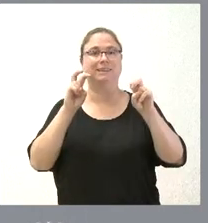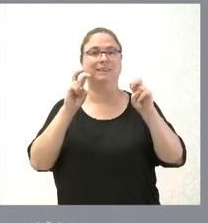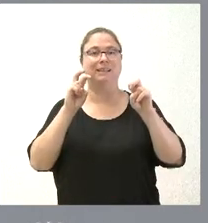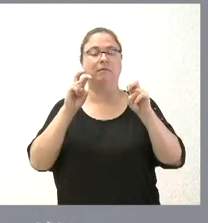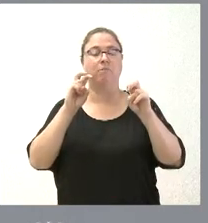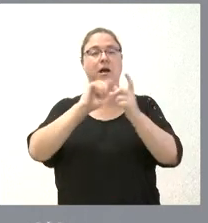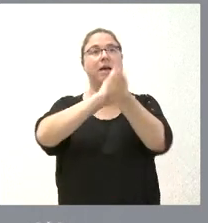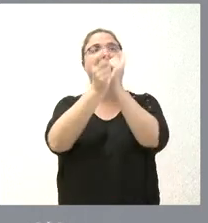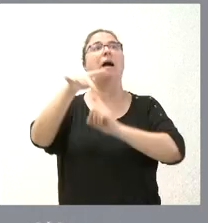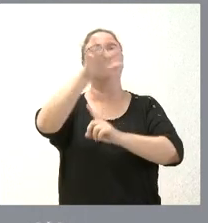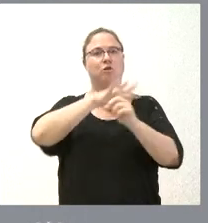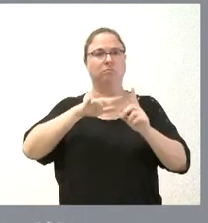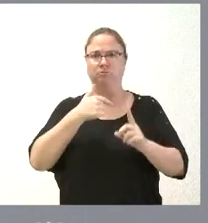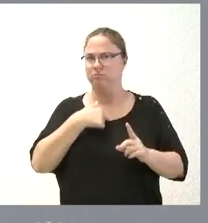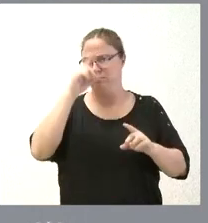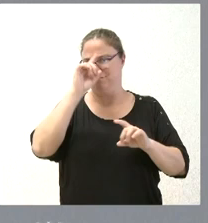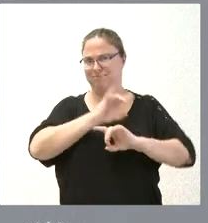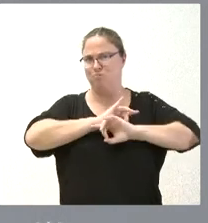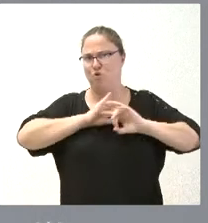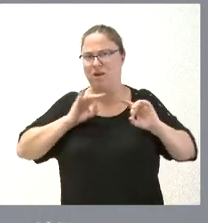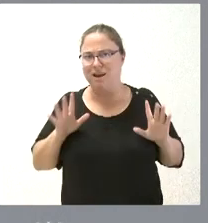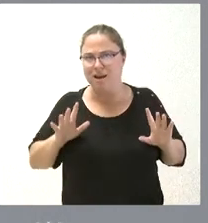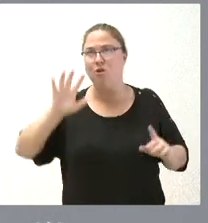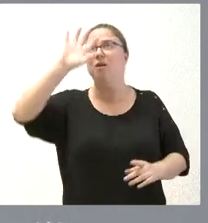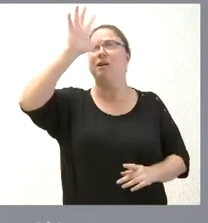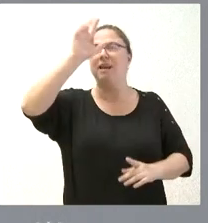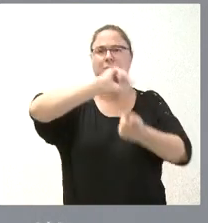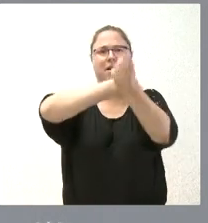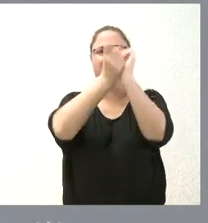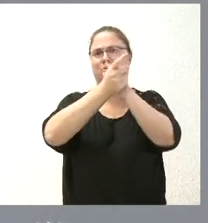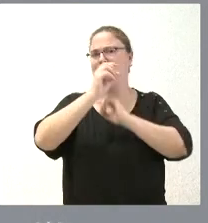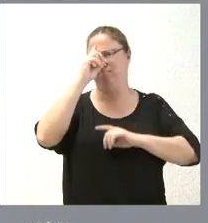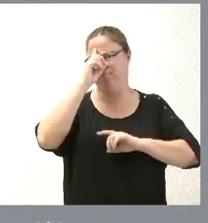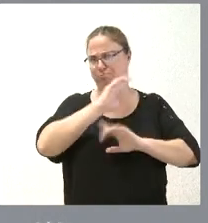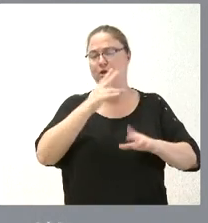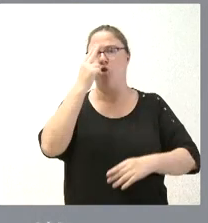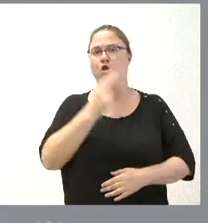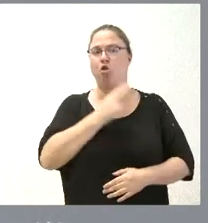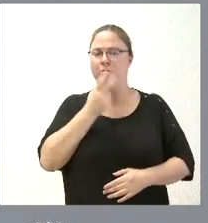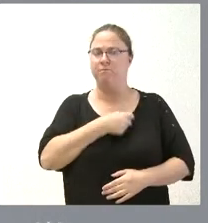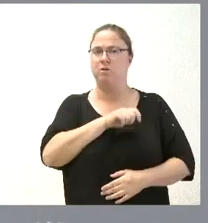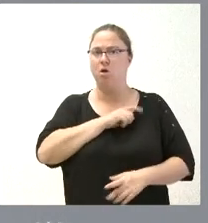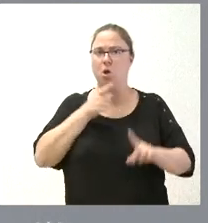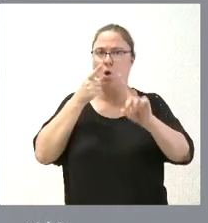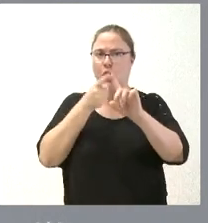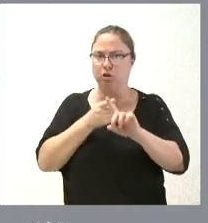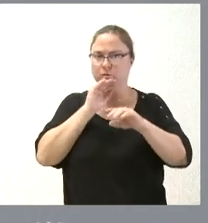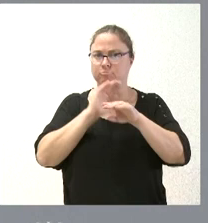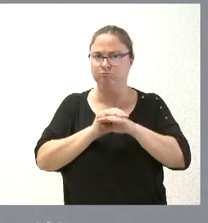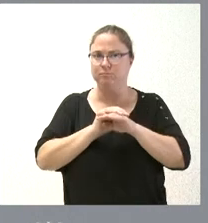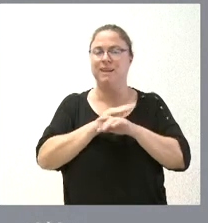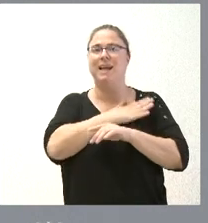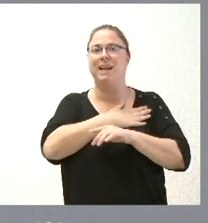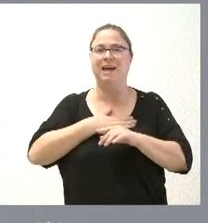climático nosotros tenemos un claro y firme compromiso dentro de España con este objetivo de ir